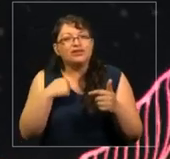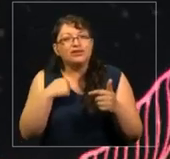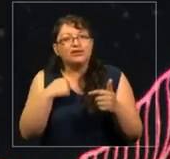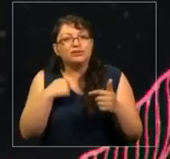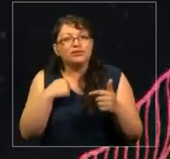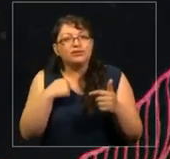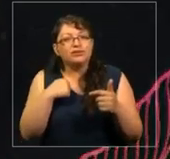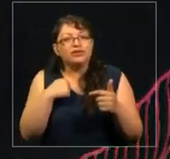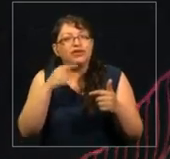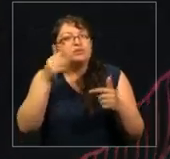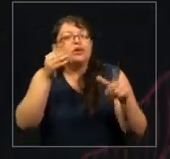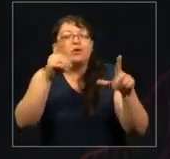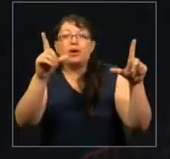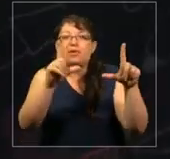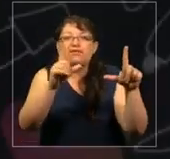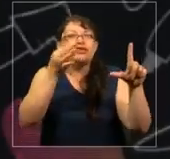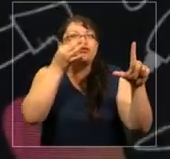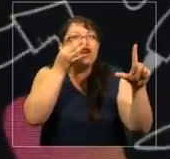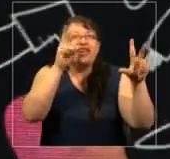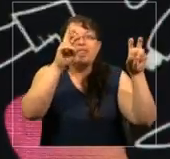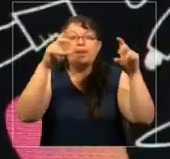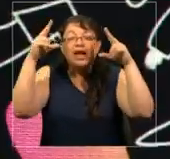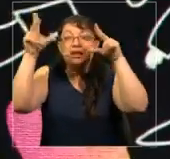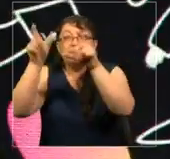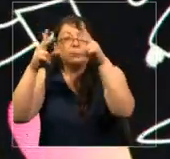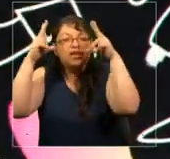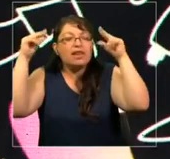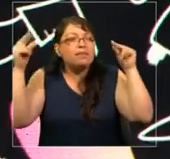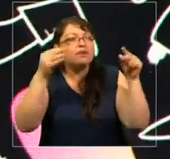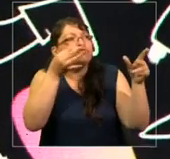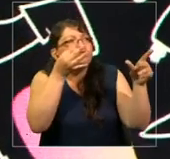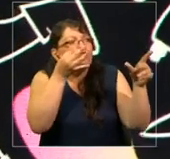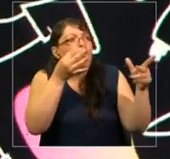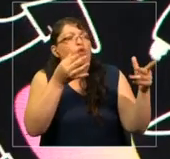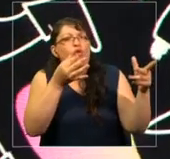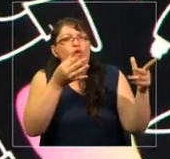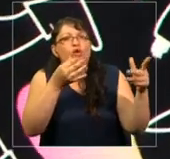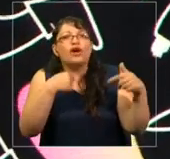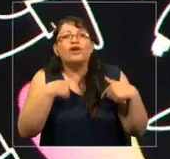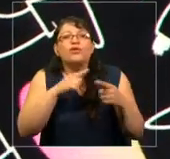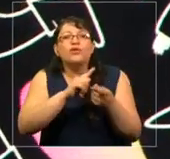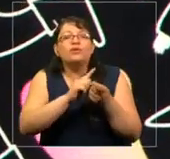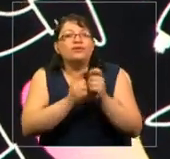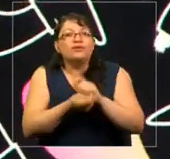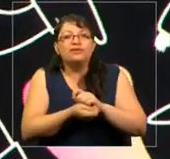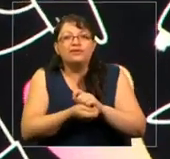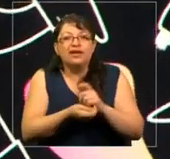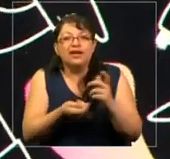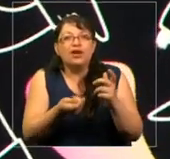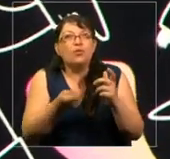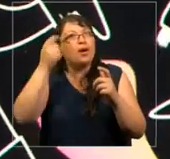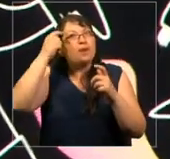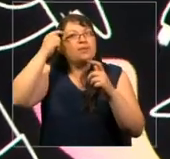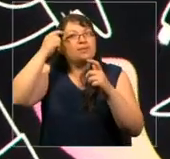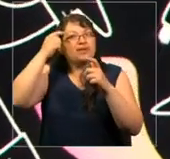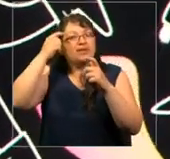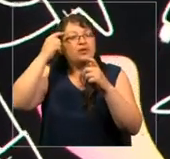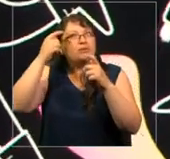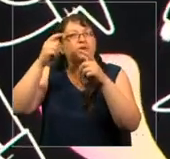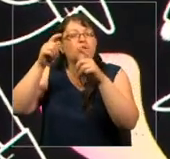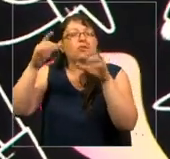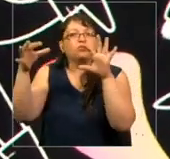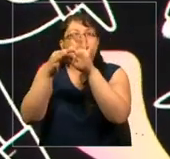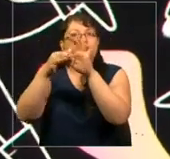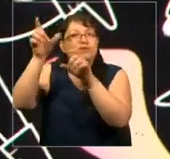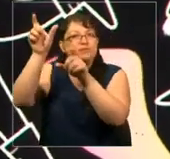cobertura de los medios de los mexicanos en Estados Unidos que me había convertido en una cosa en mi mente. El inmigrante sin